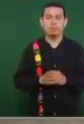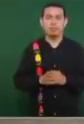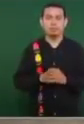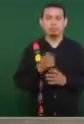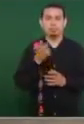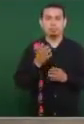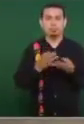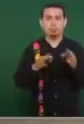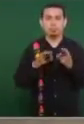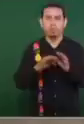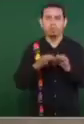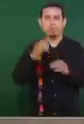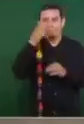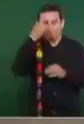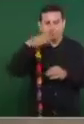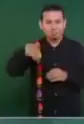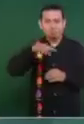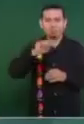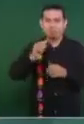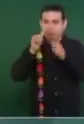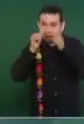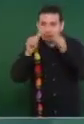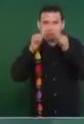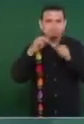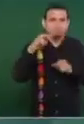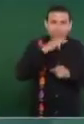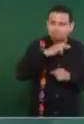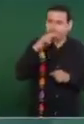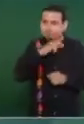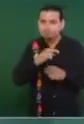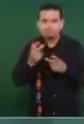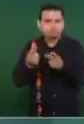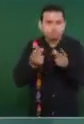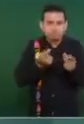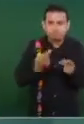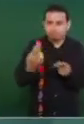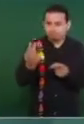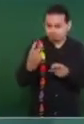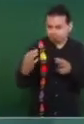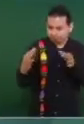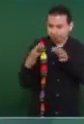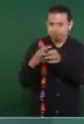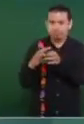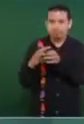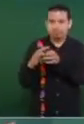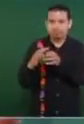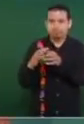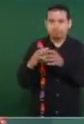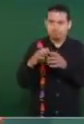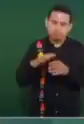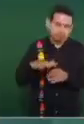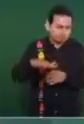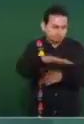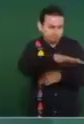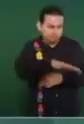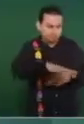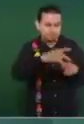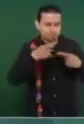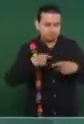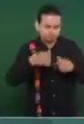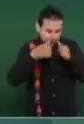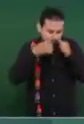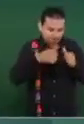a que se atienda más y mejor a la gente, como lo merecen los